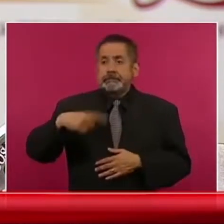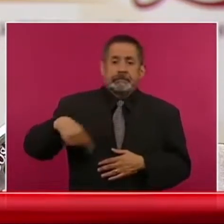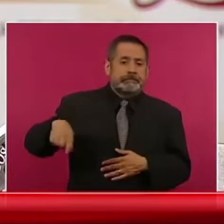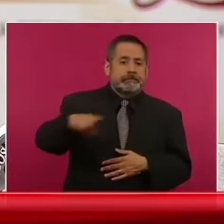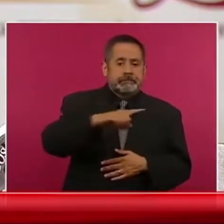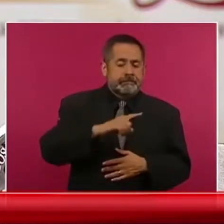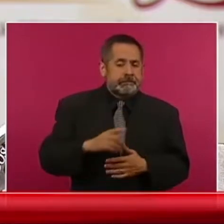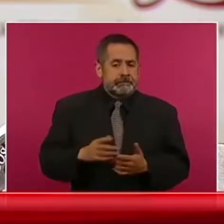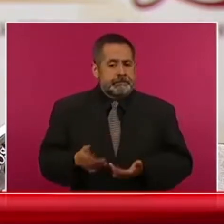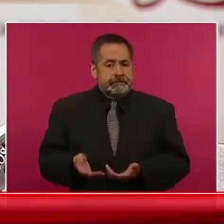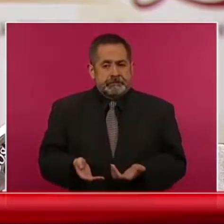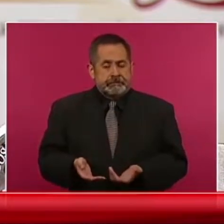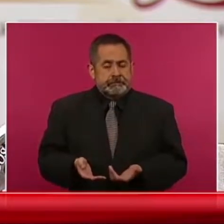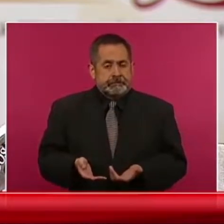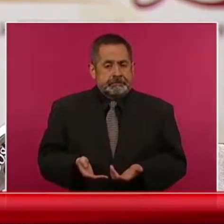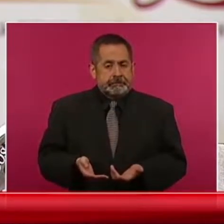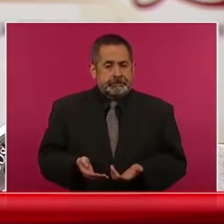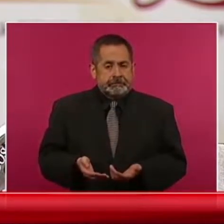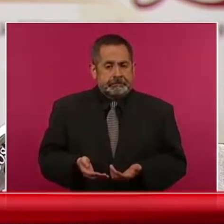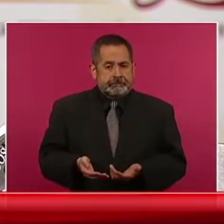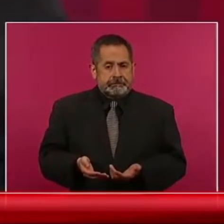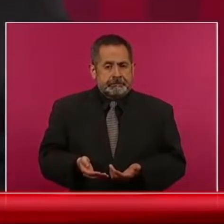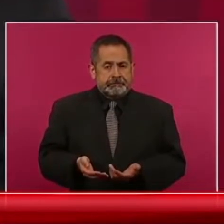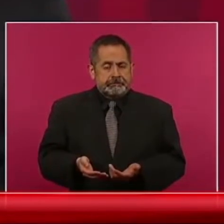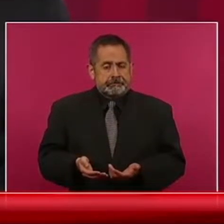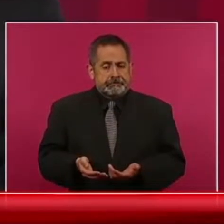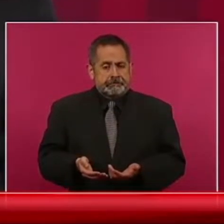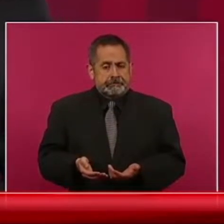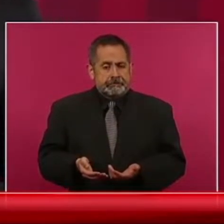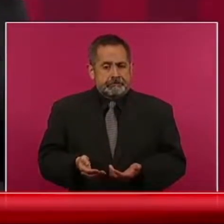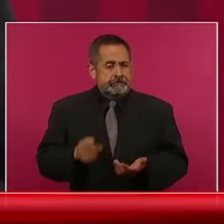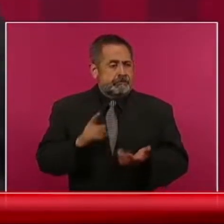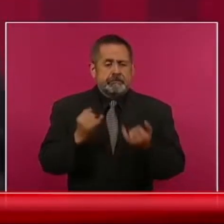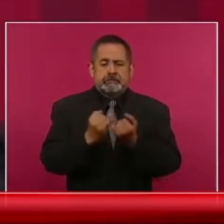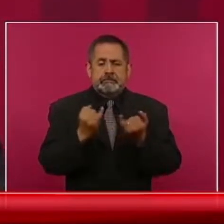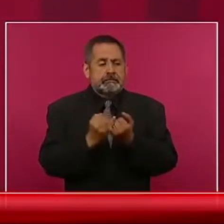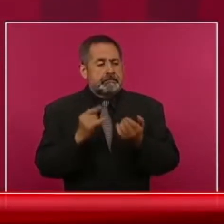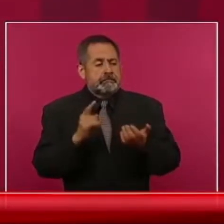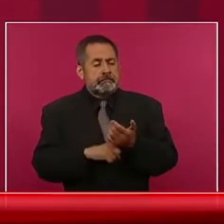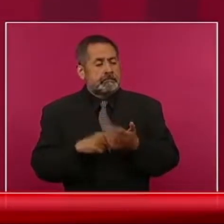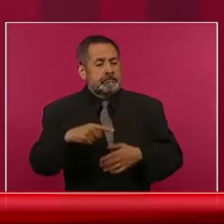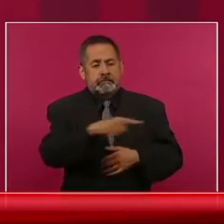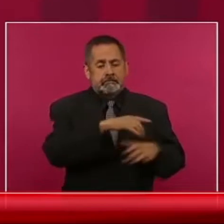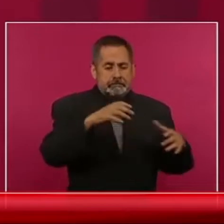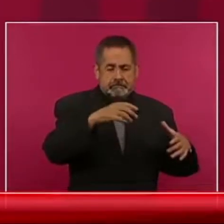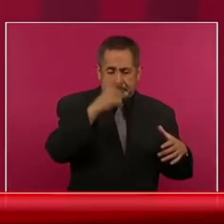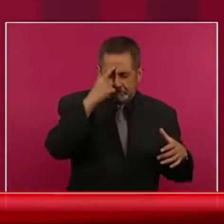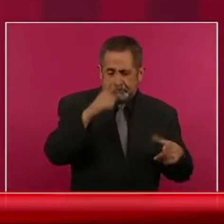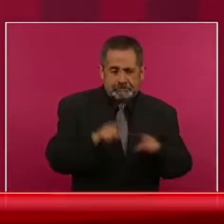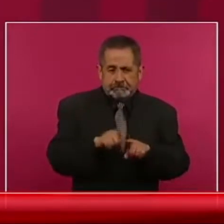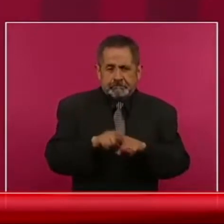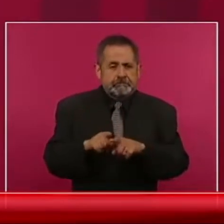como los mismos tecnócratas lo dicen,